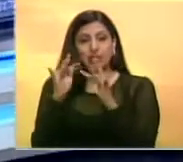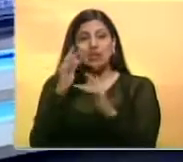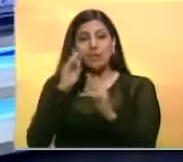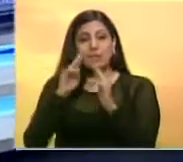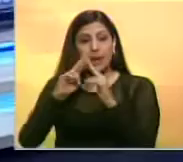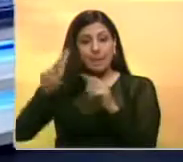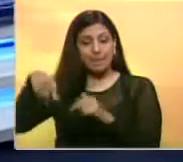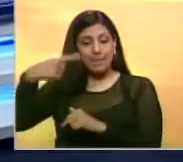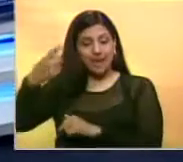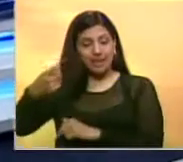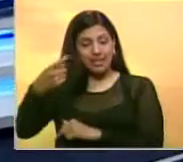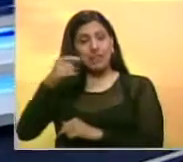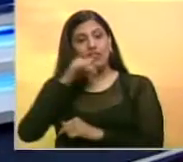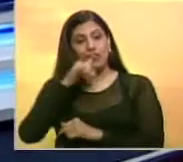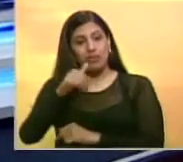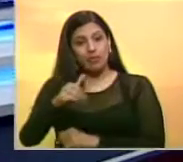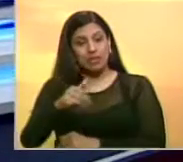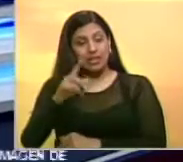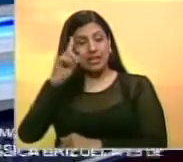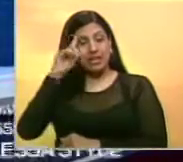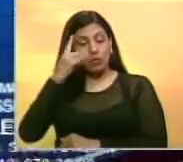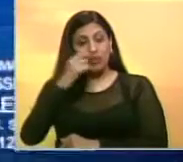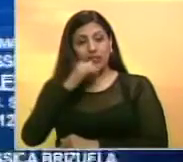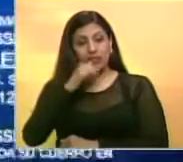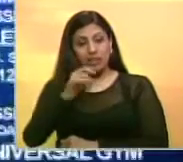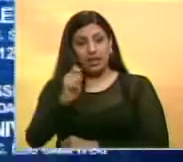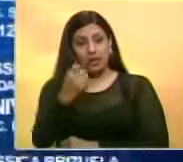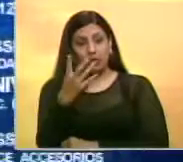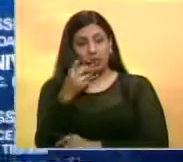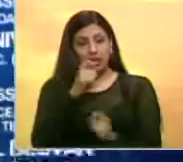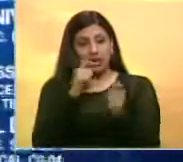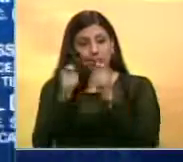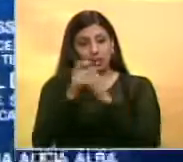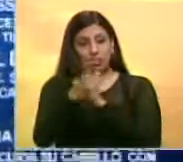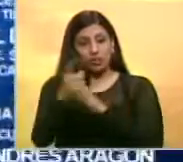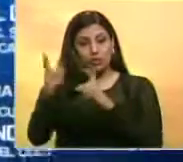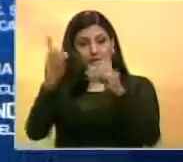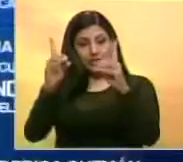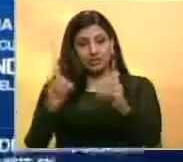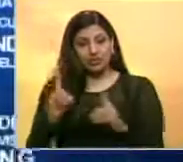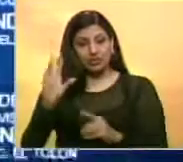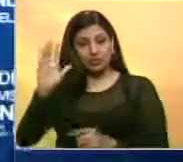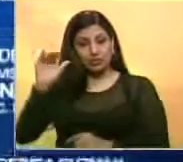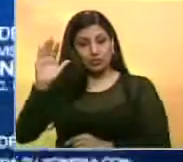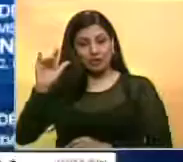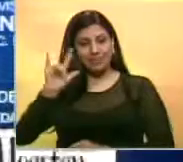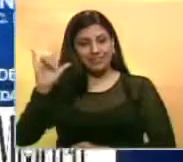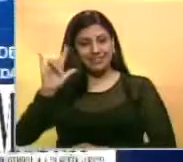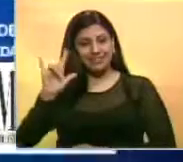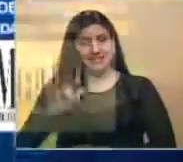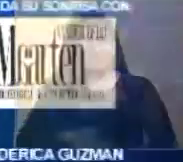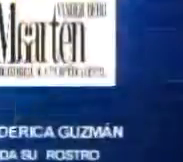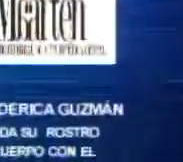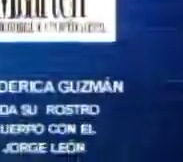nos vemos mañana en una nueva emisión Recuerden Noticiero Benevisión Canal 4 reporta Y ustedes deciden Chao, chao